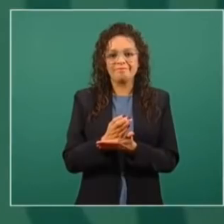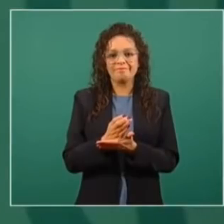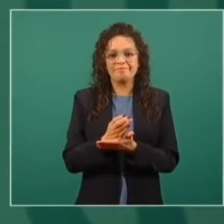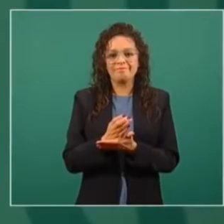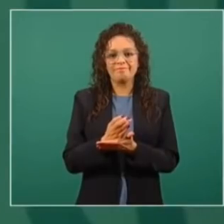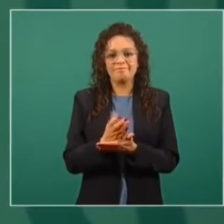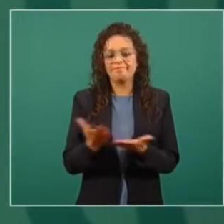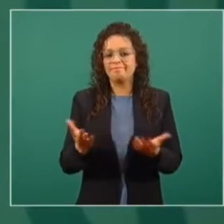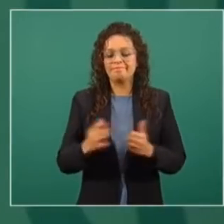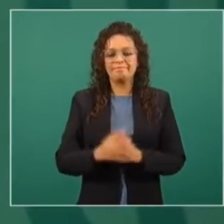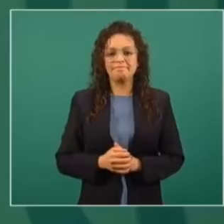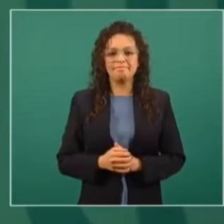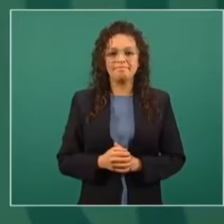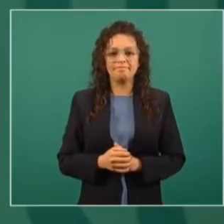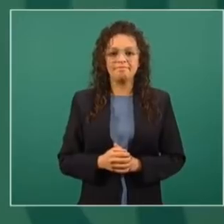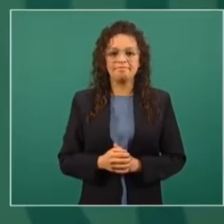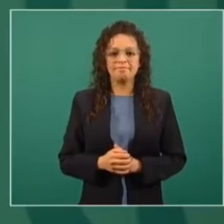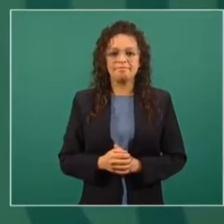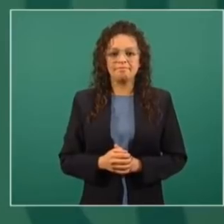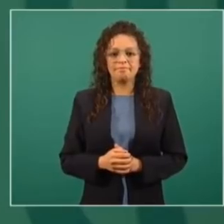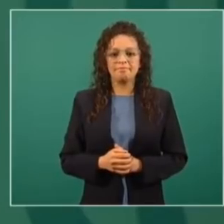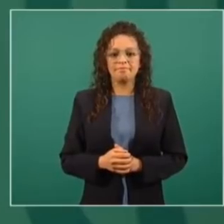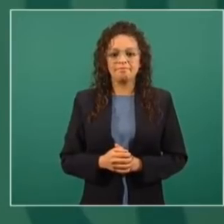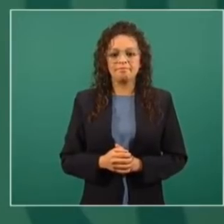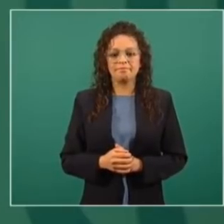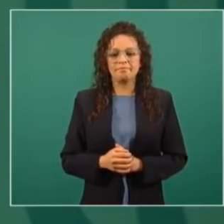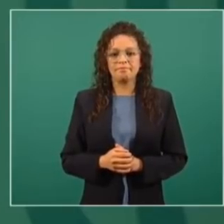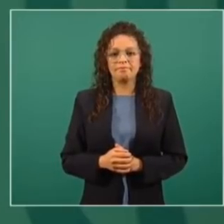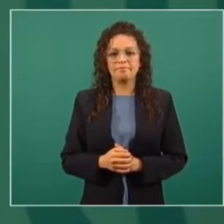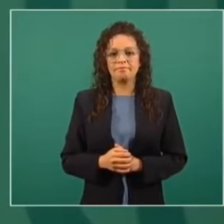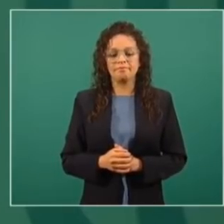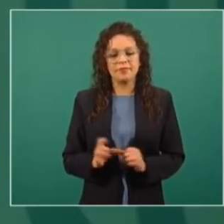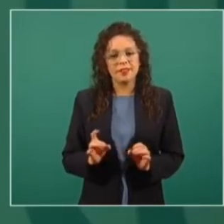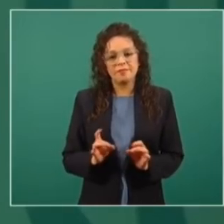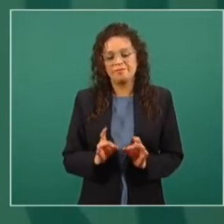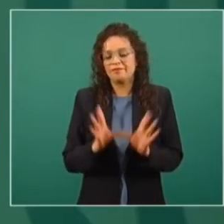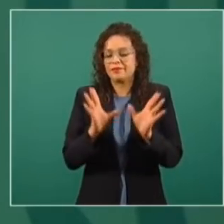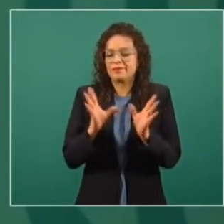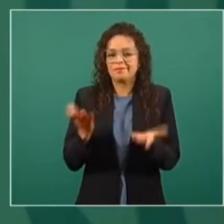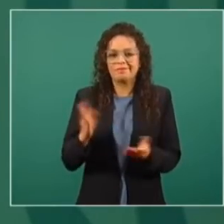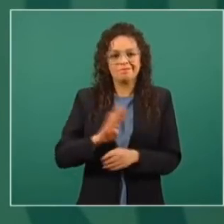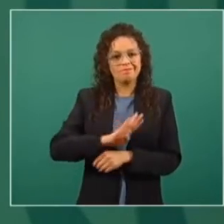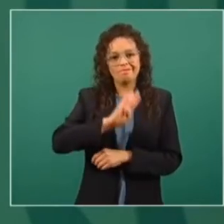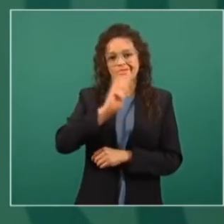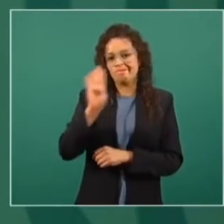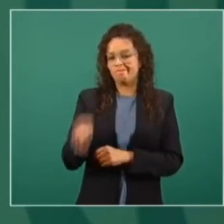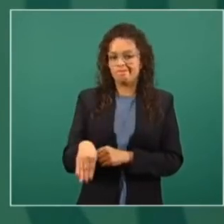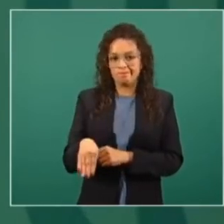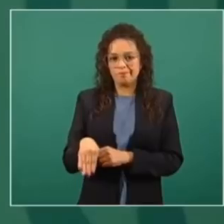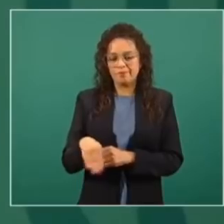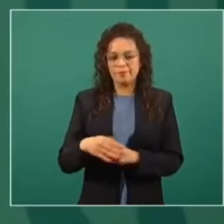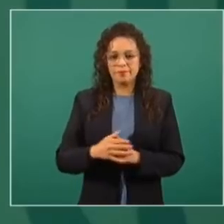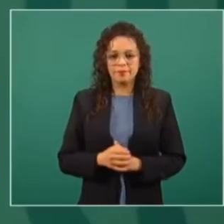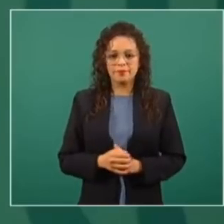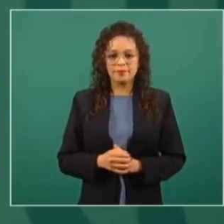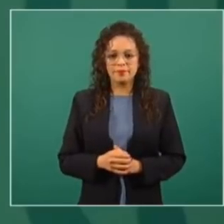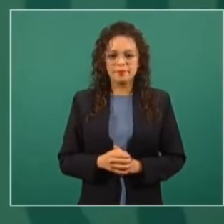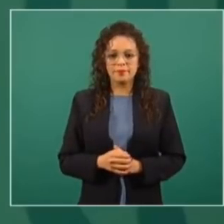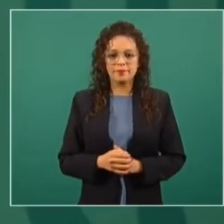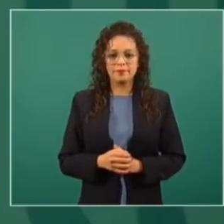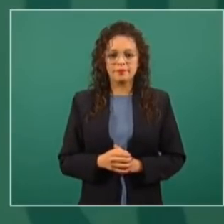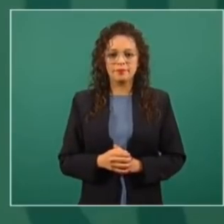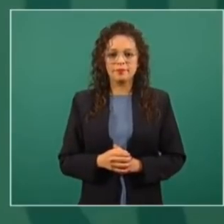No pudieron seguir con nosotros, se nos adelantaron. Y también decir que